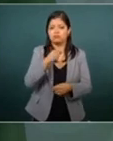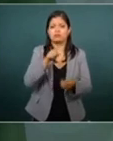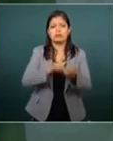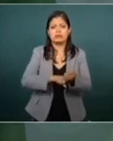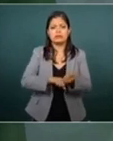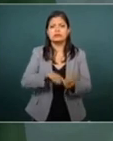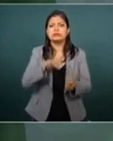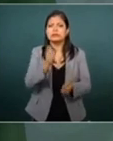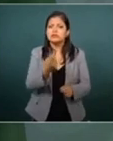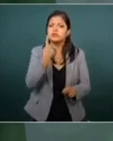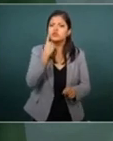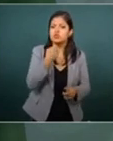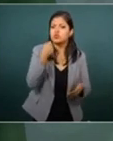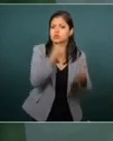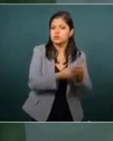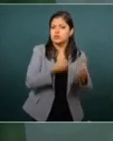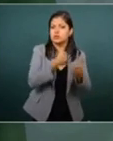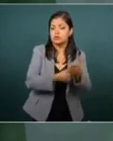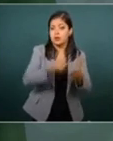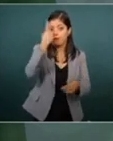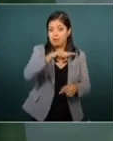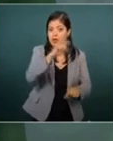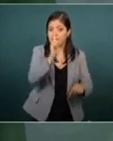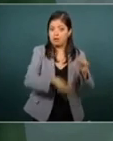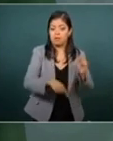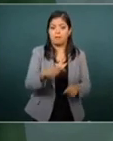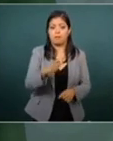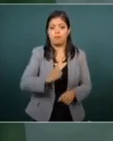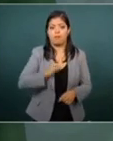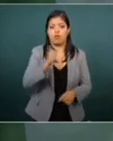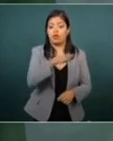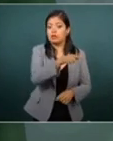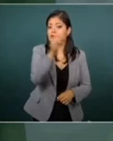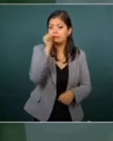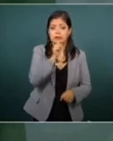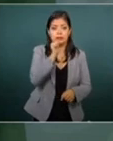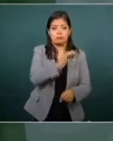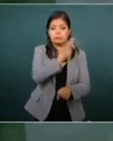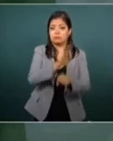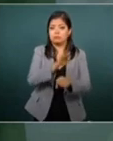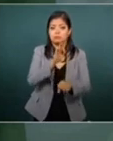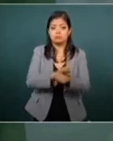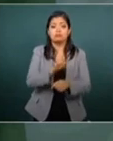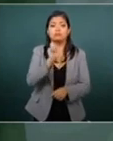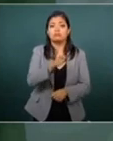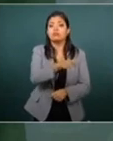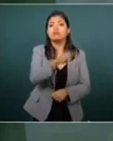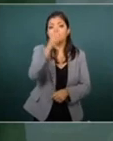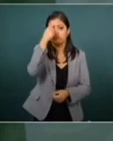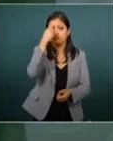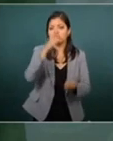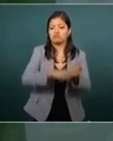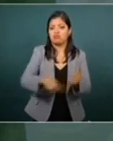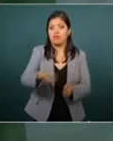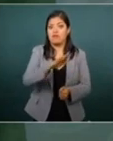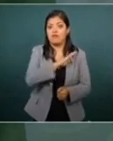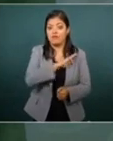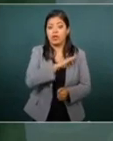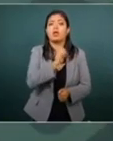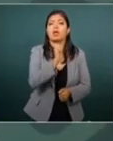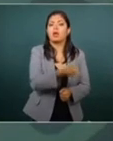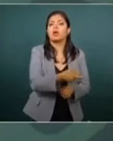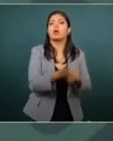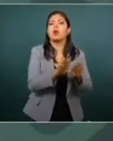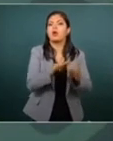luchando contra la lógica del poder, siendo un político que defiende como pocos los principios en los que cree, sabrá valorar una posición de